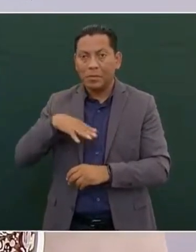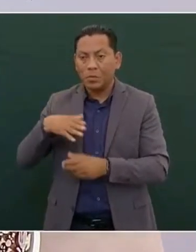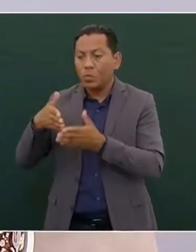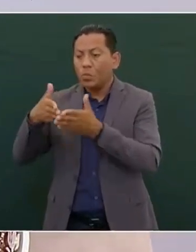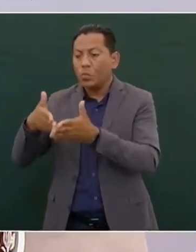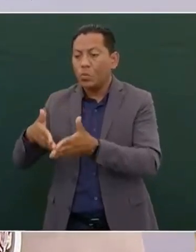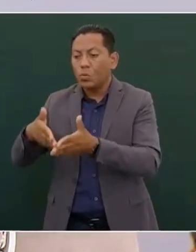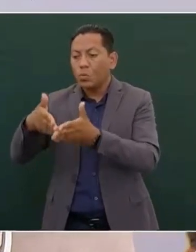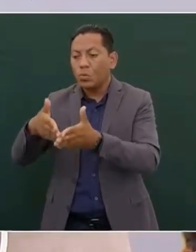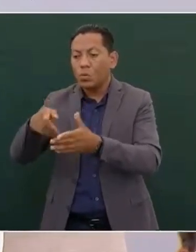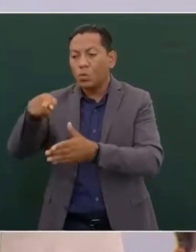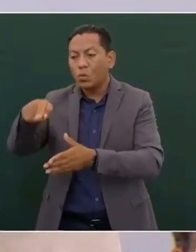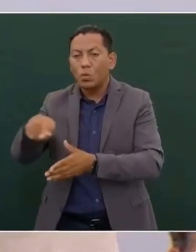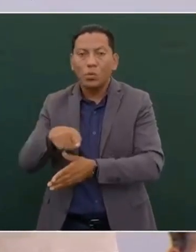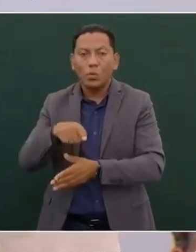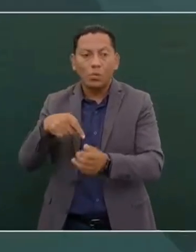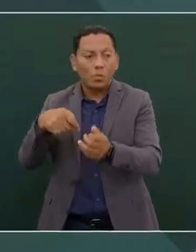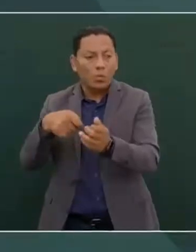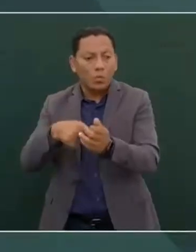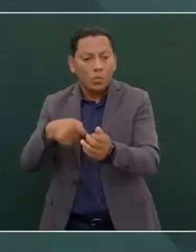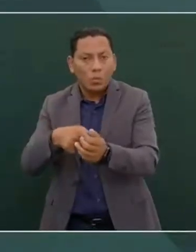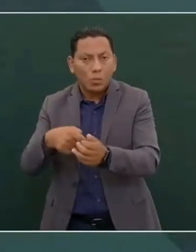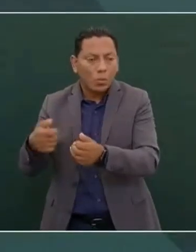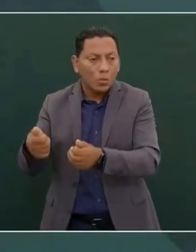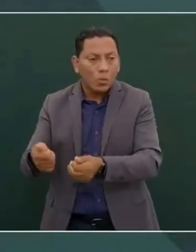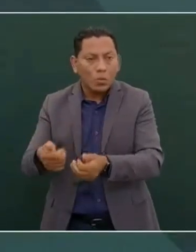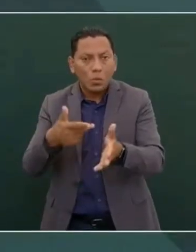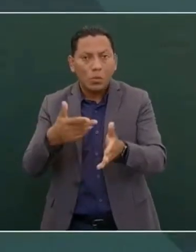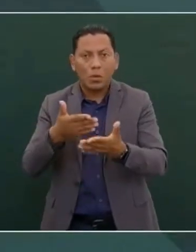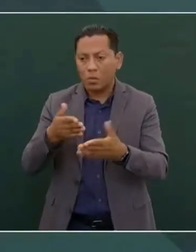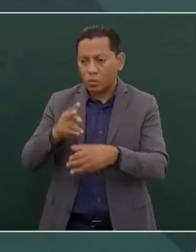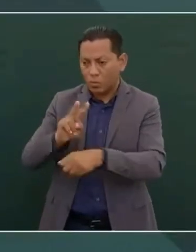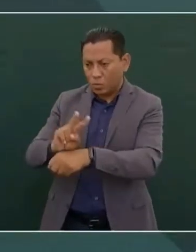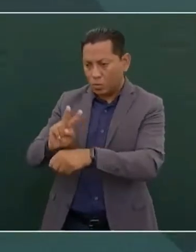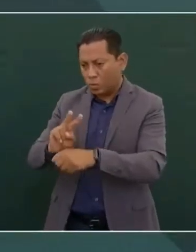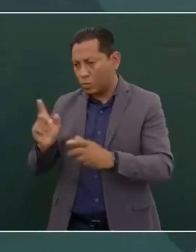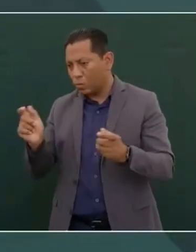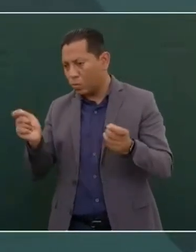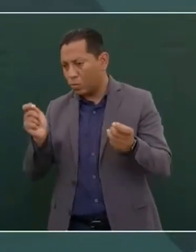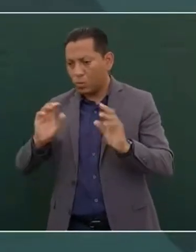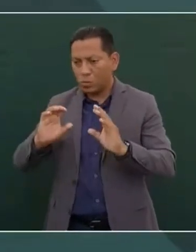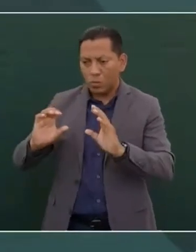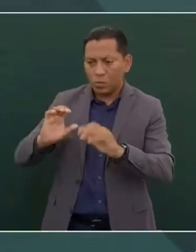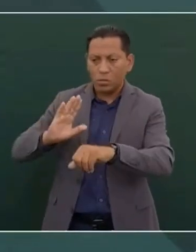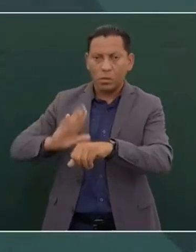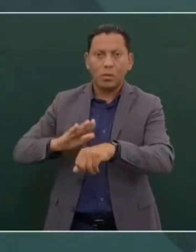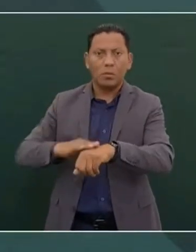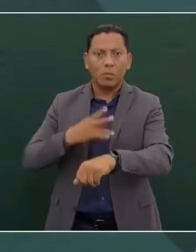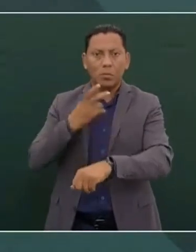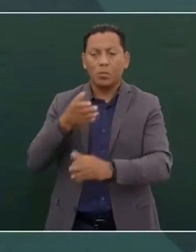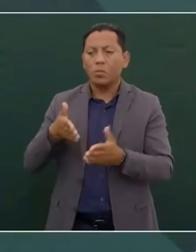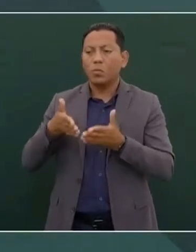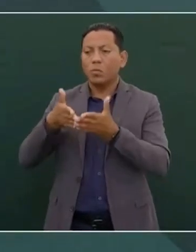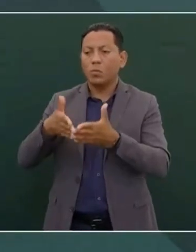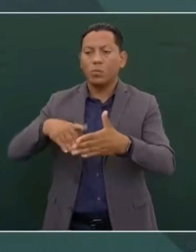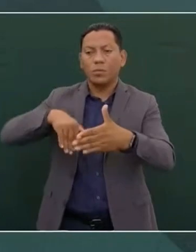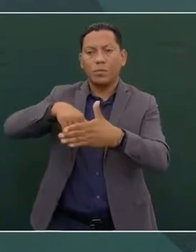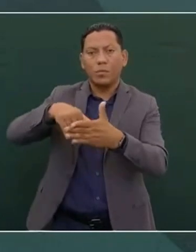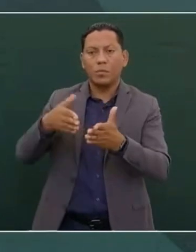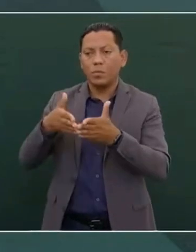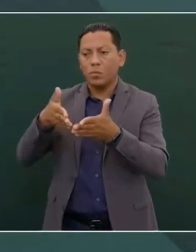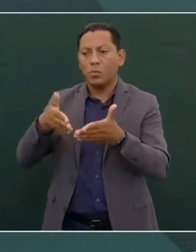aunque ahora ya hay más control, que no había. Por eso los puertos ya los maneja